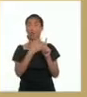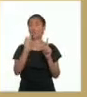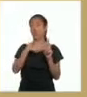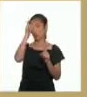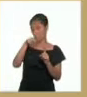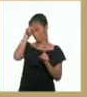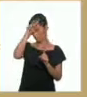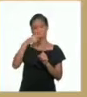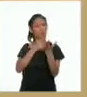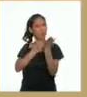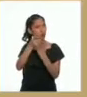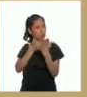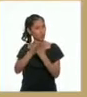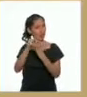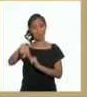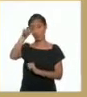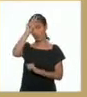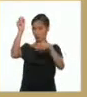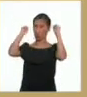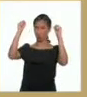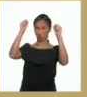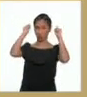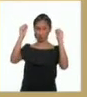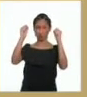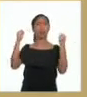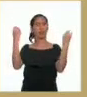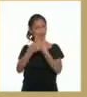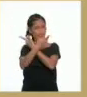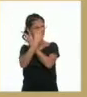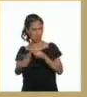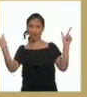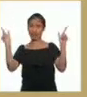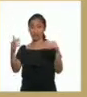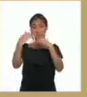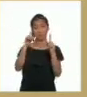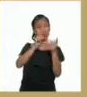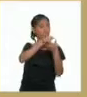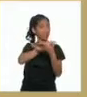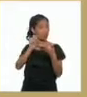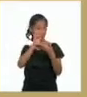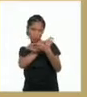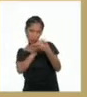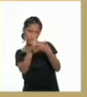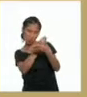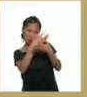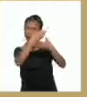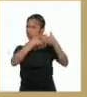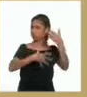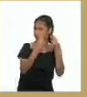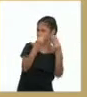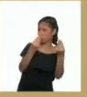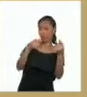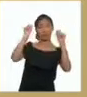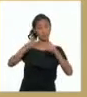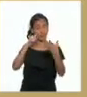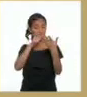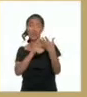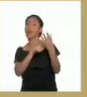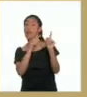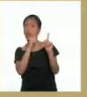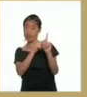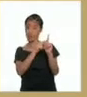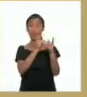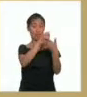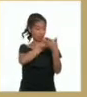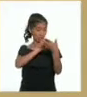patriota honesto defendió a nuestro país para que sea una república escribió cartas sí escribió cartas criticando al